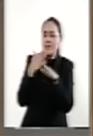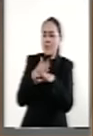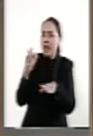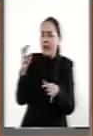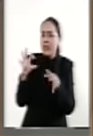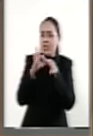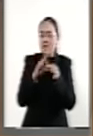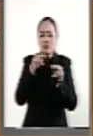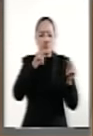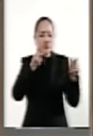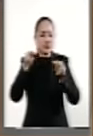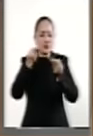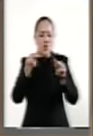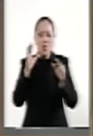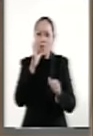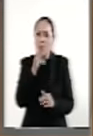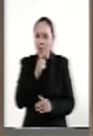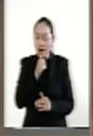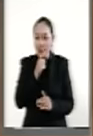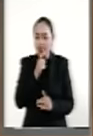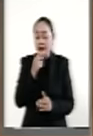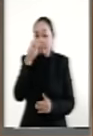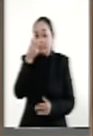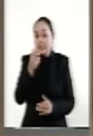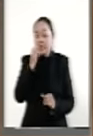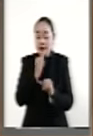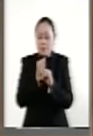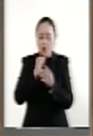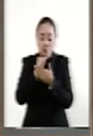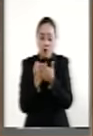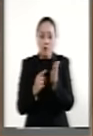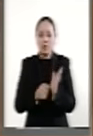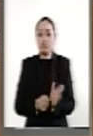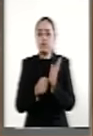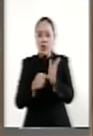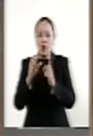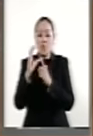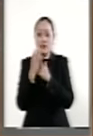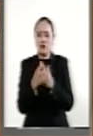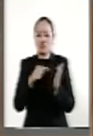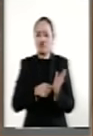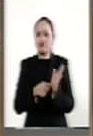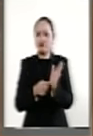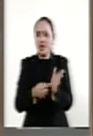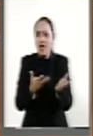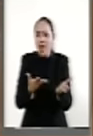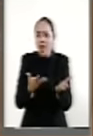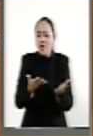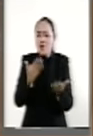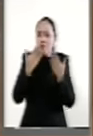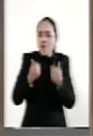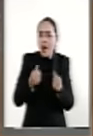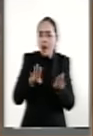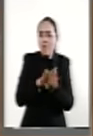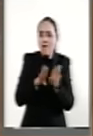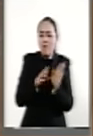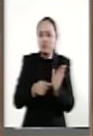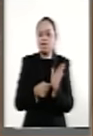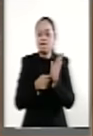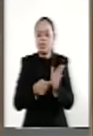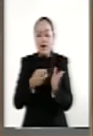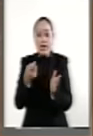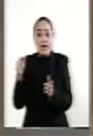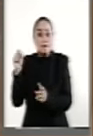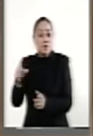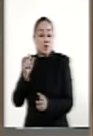ver el bosque. Y eso que el informe de la Comisión no divulgó el andamiaje de la política entreguista de